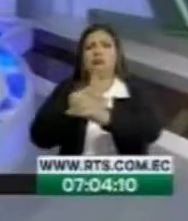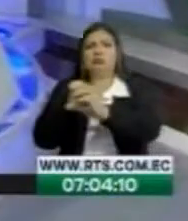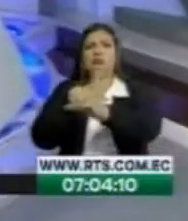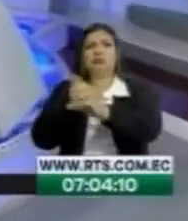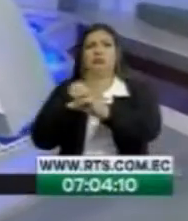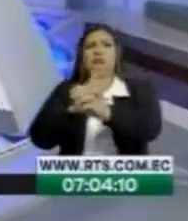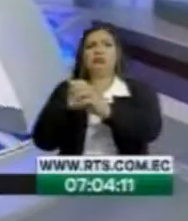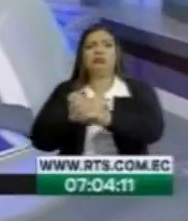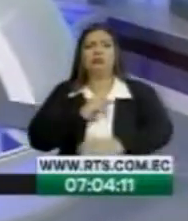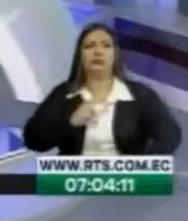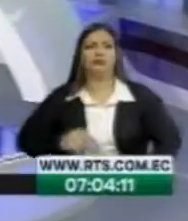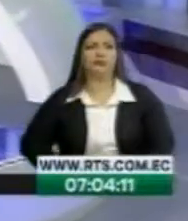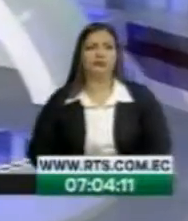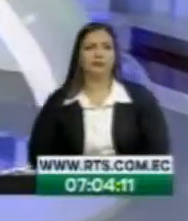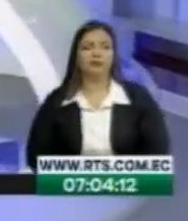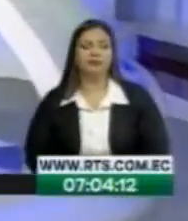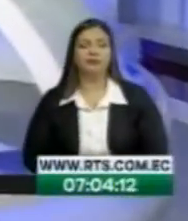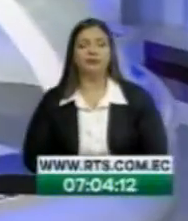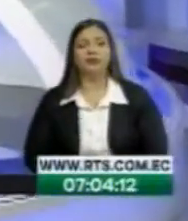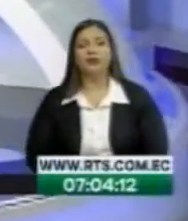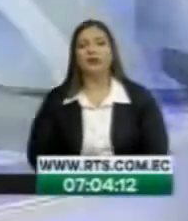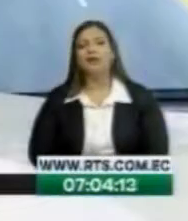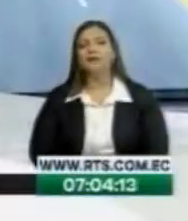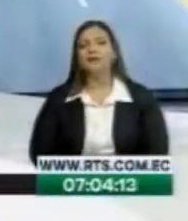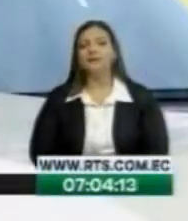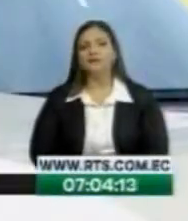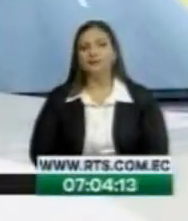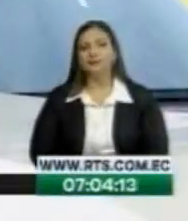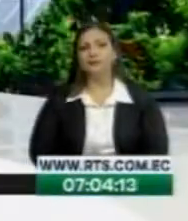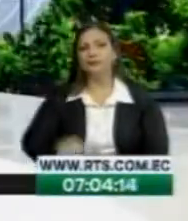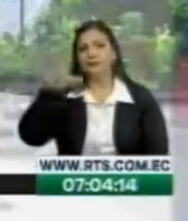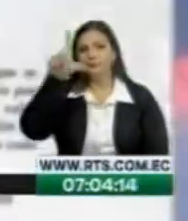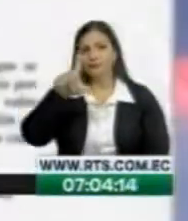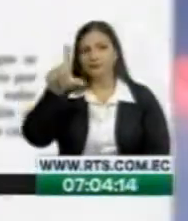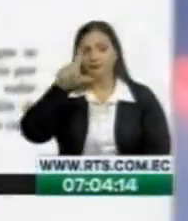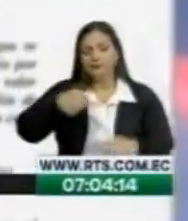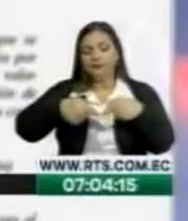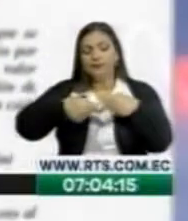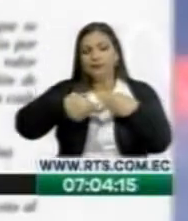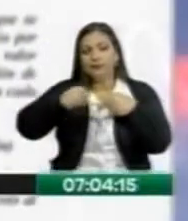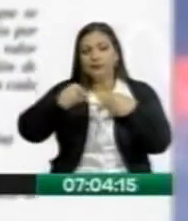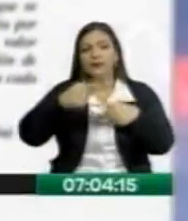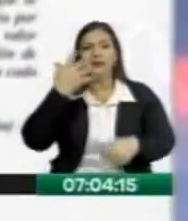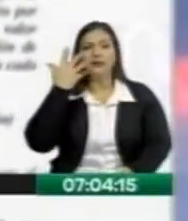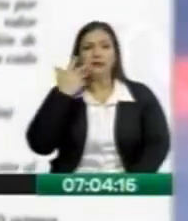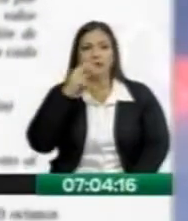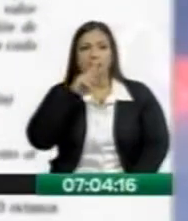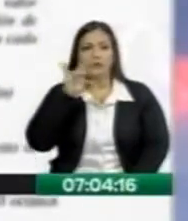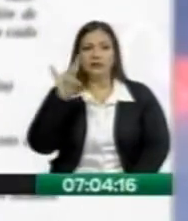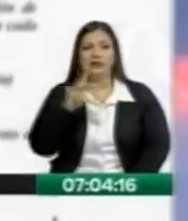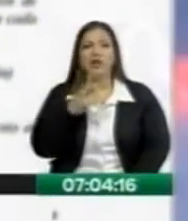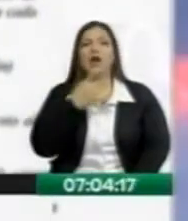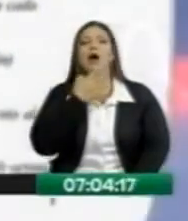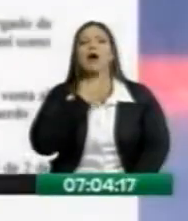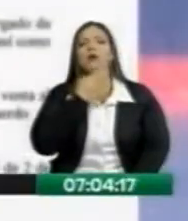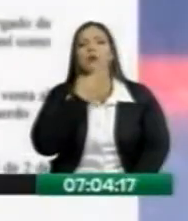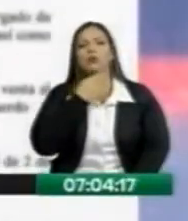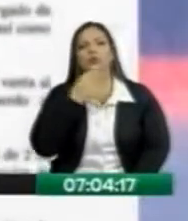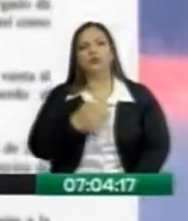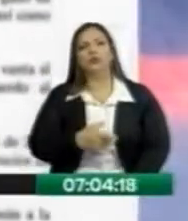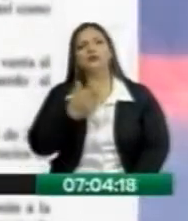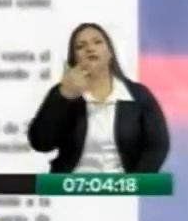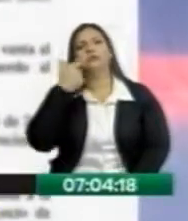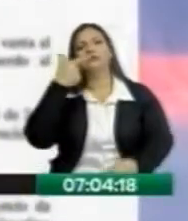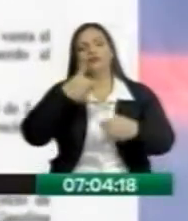Desde este lunes 27 de agosto entrará en vigencia el nuevo precio del galón de gasolina Super, que será máximo